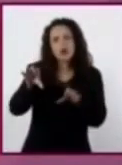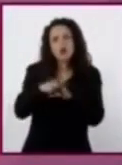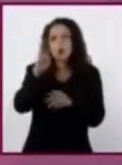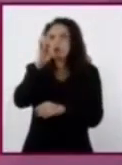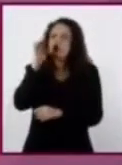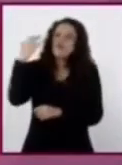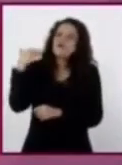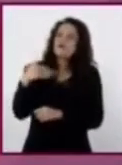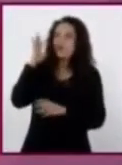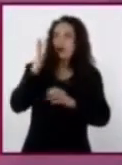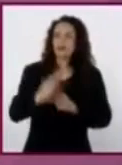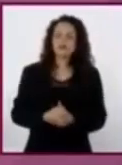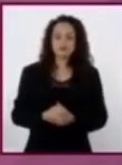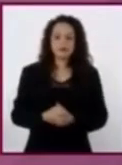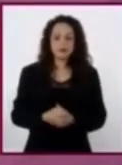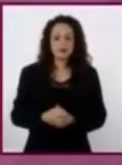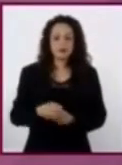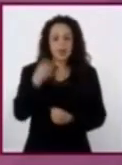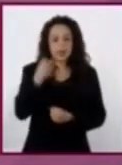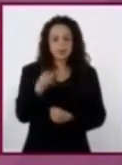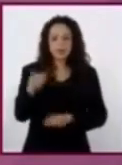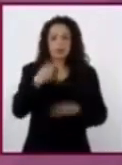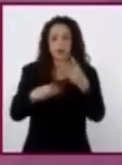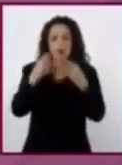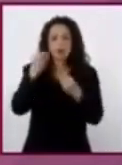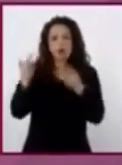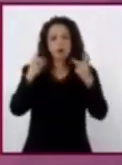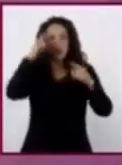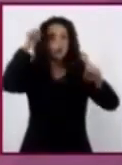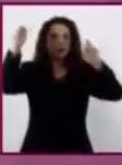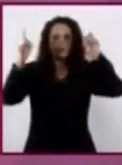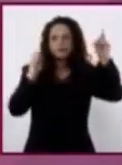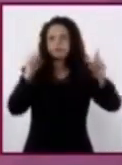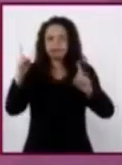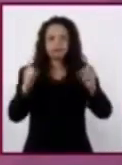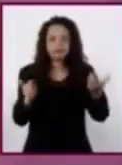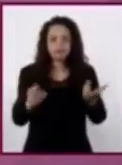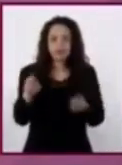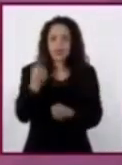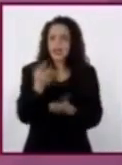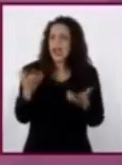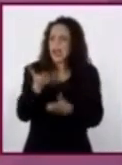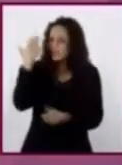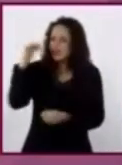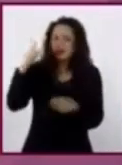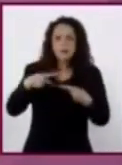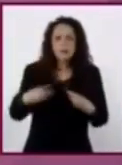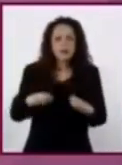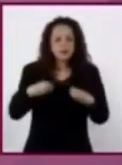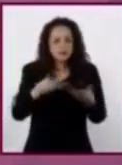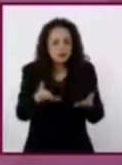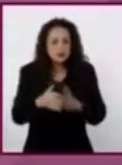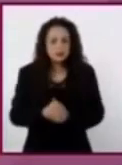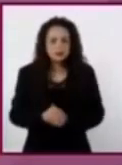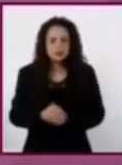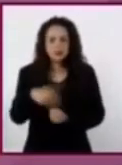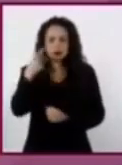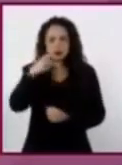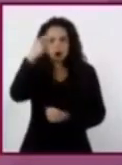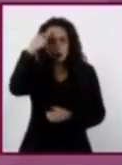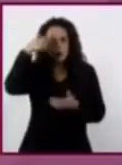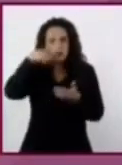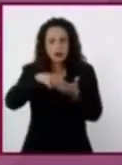Múltiples preguntas surgían en su cabeza, como ¿qué solían hacer sus habitantes? ¿Cuáles eran sus creencias?